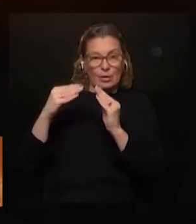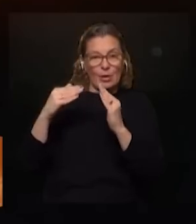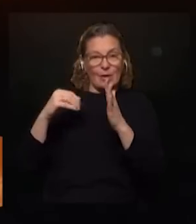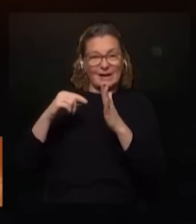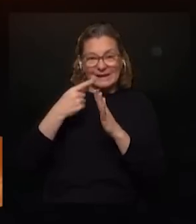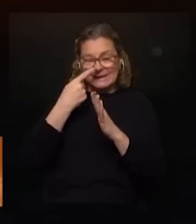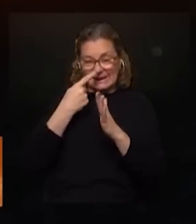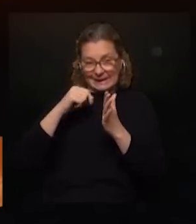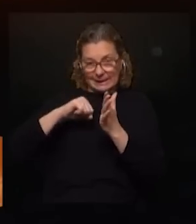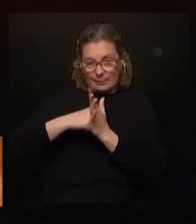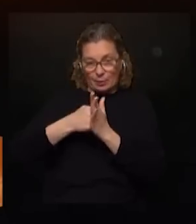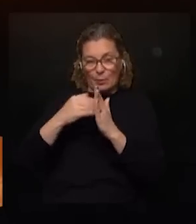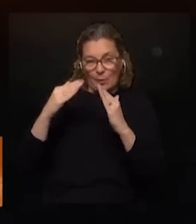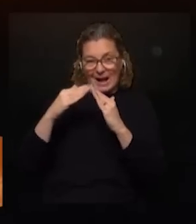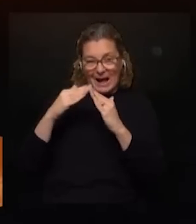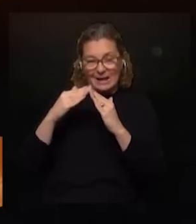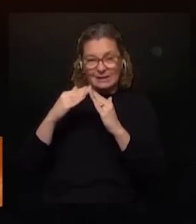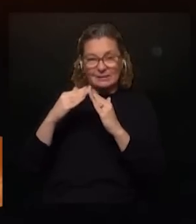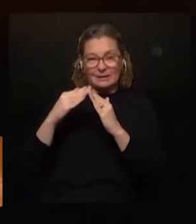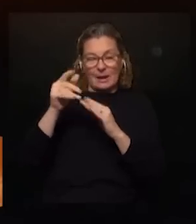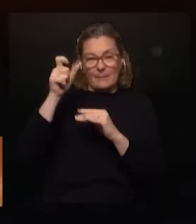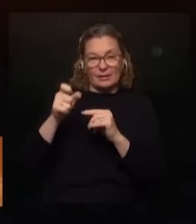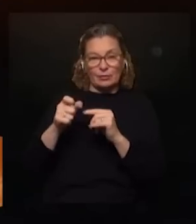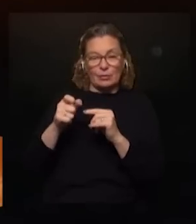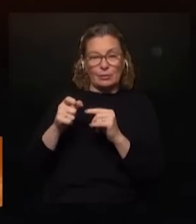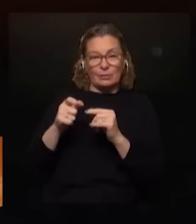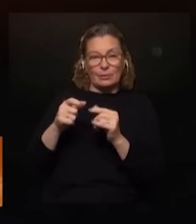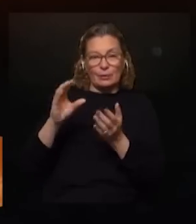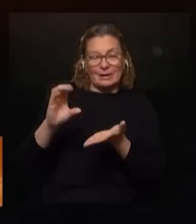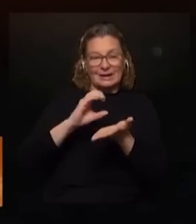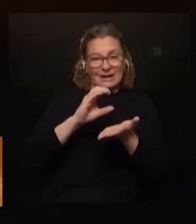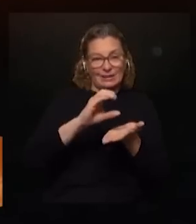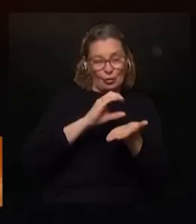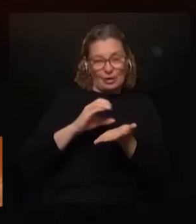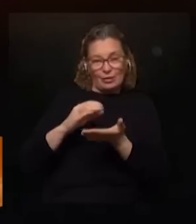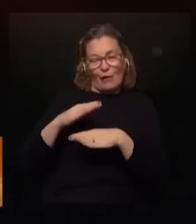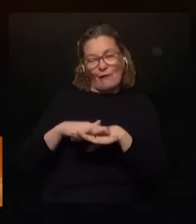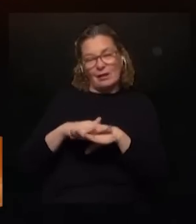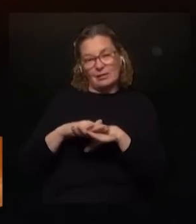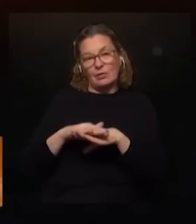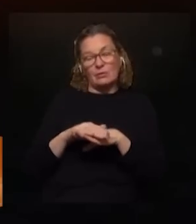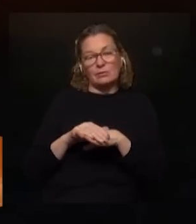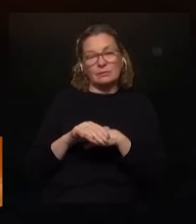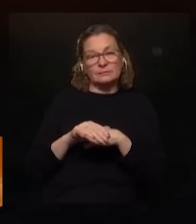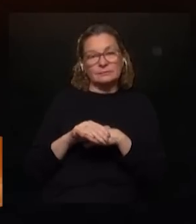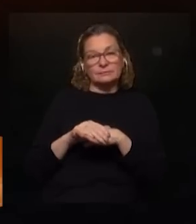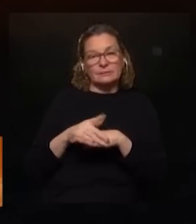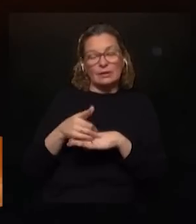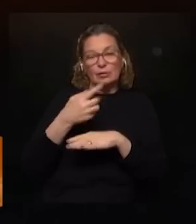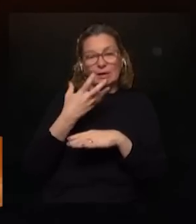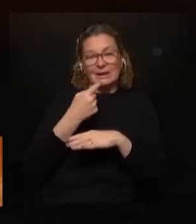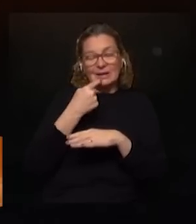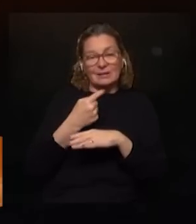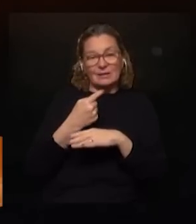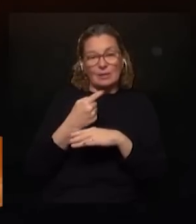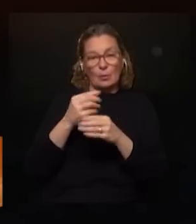el endeudamiento de la gente es más por los créditos del consumo básicamente y ahí lo que establece es